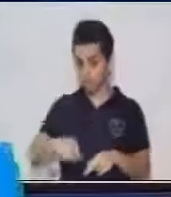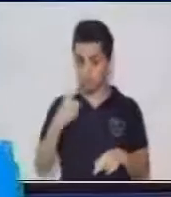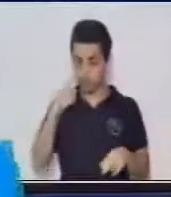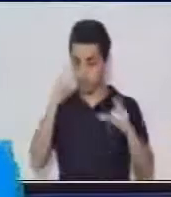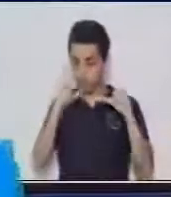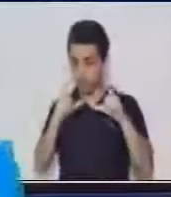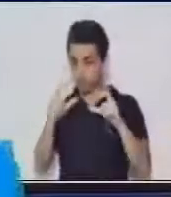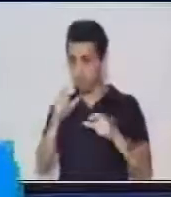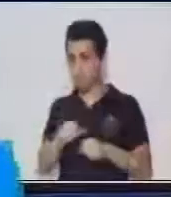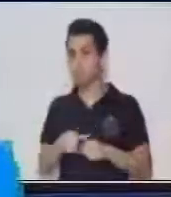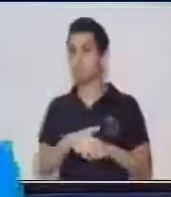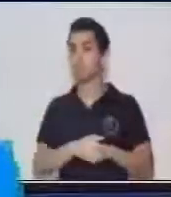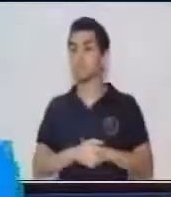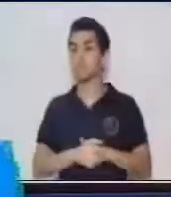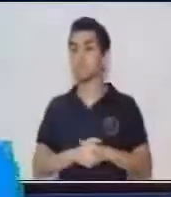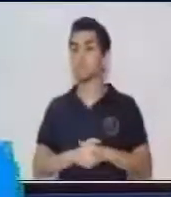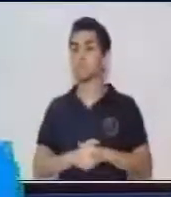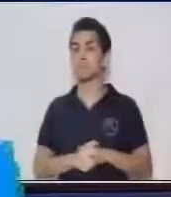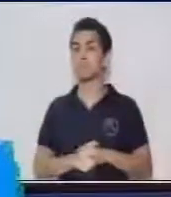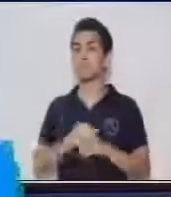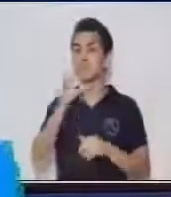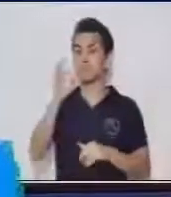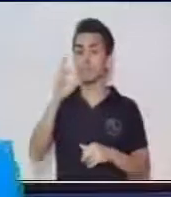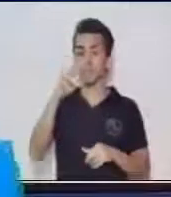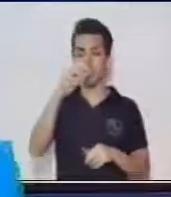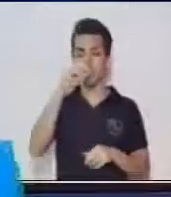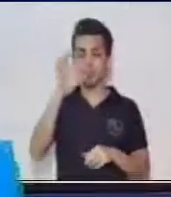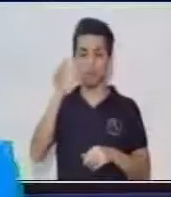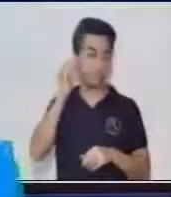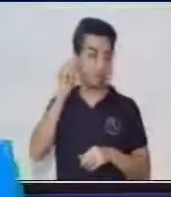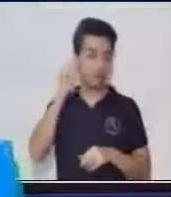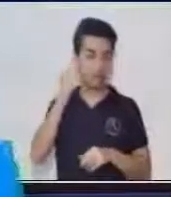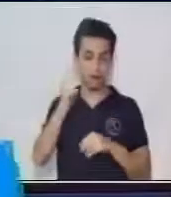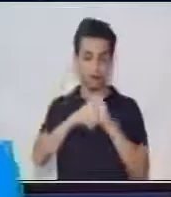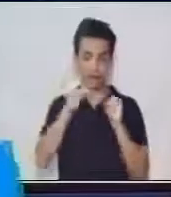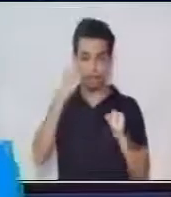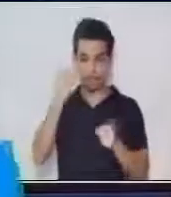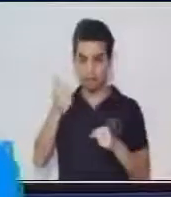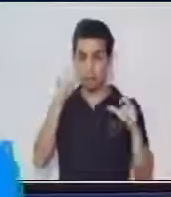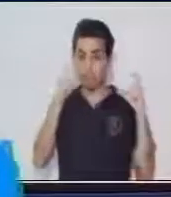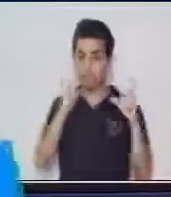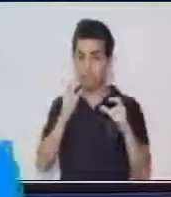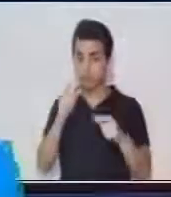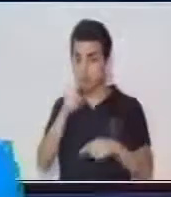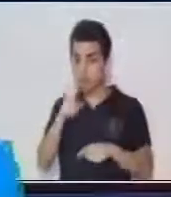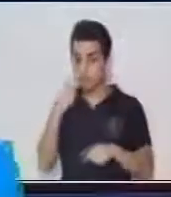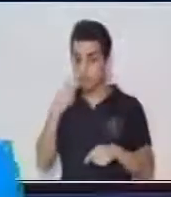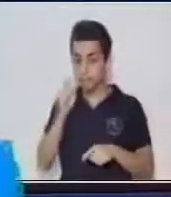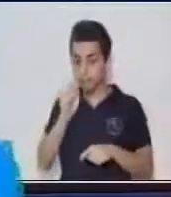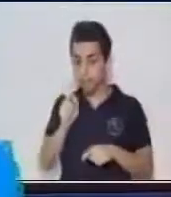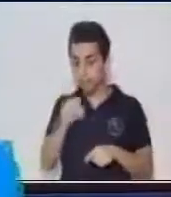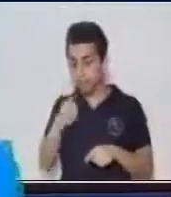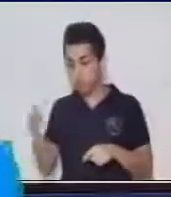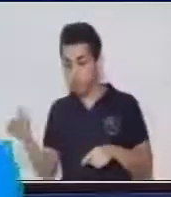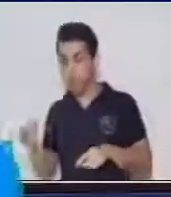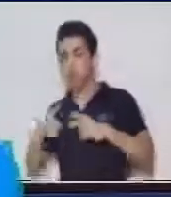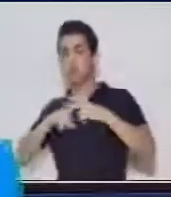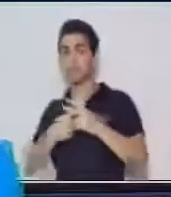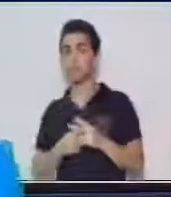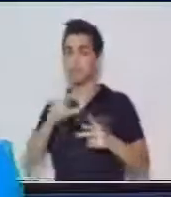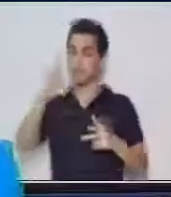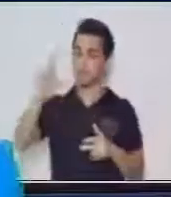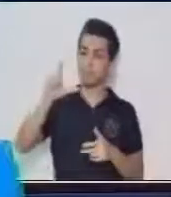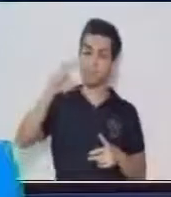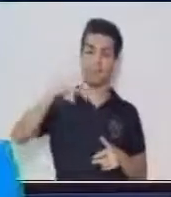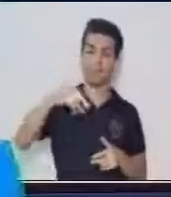cuidado en la ortografía. Cuidar que después del punto y seguido va a iniciar mayúscula,